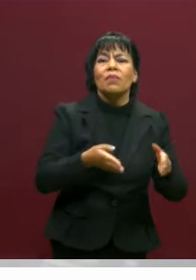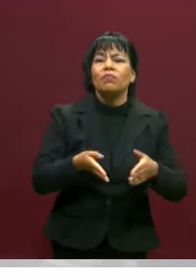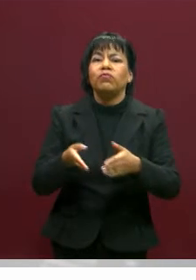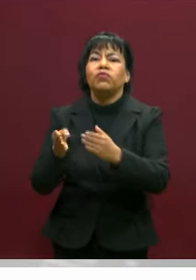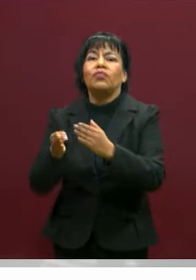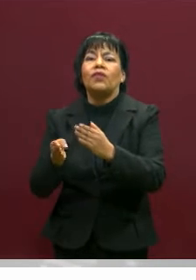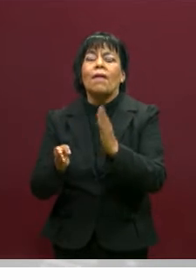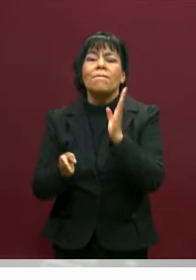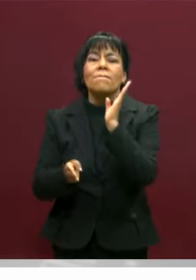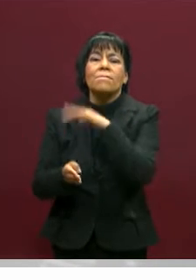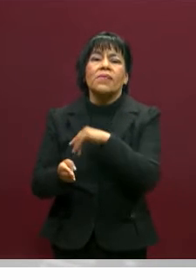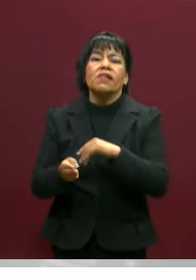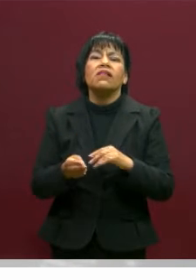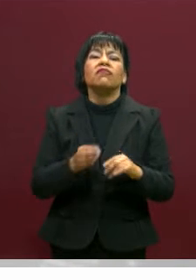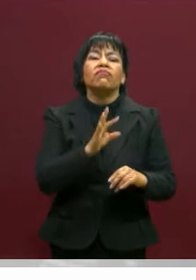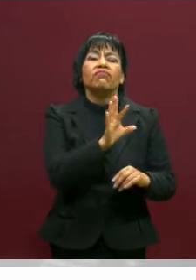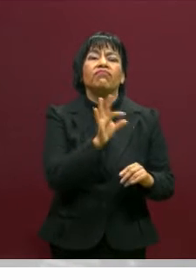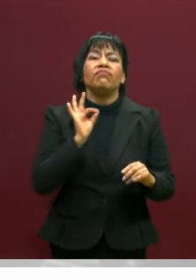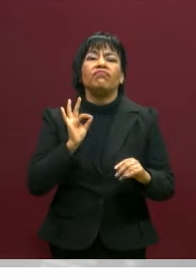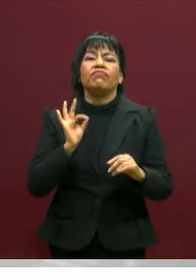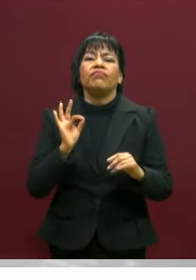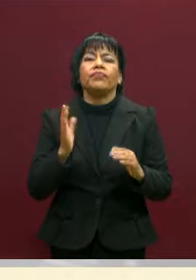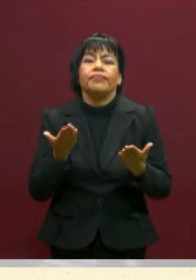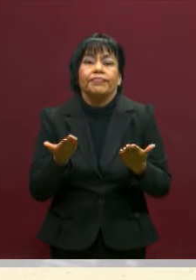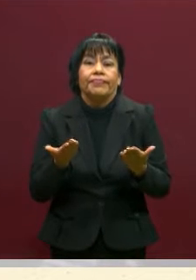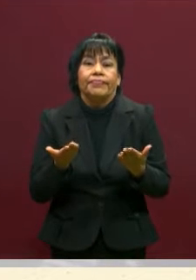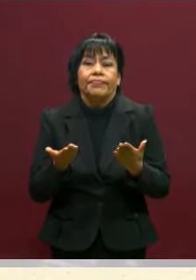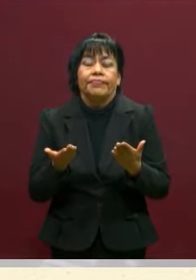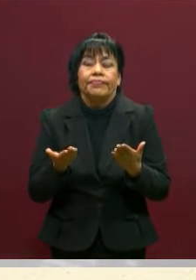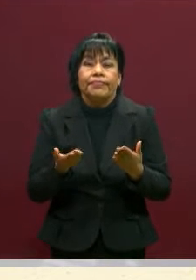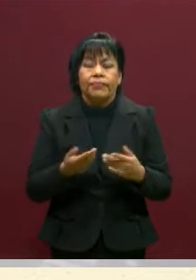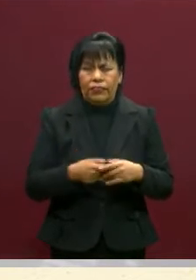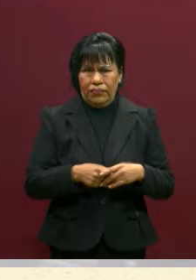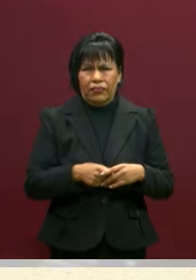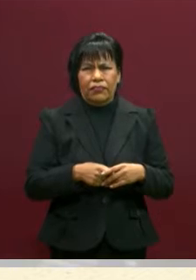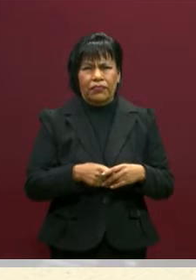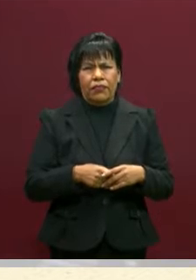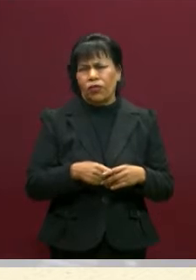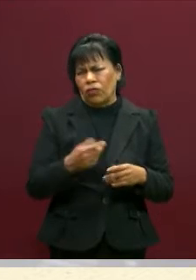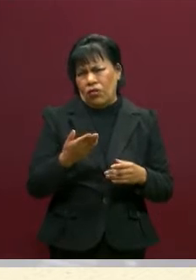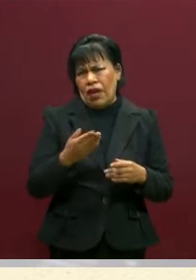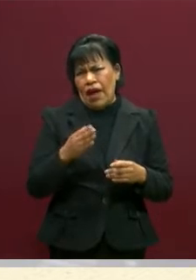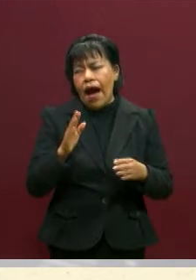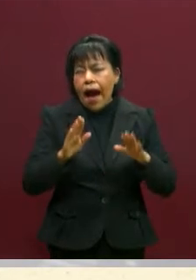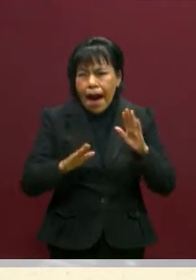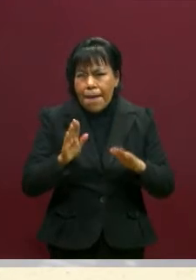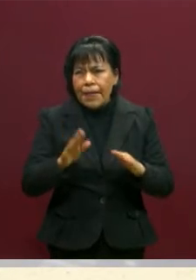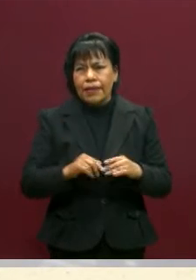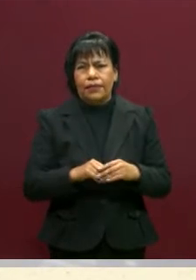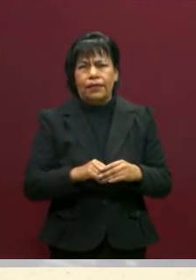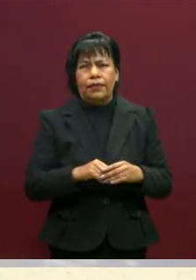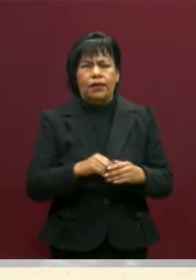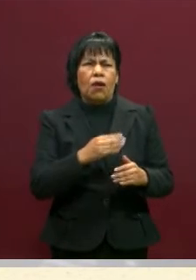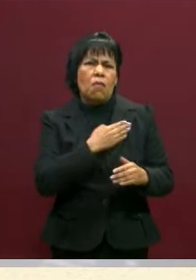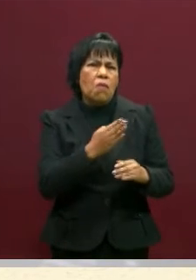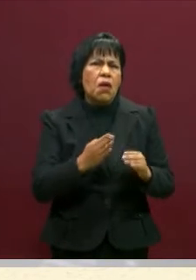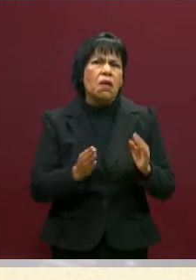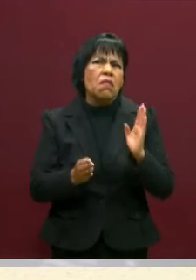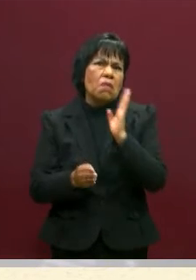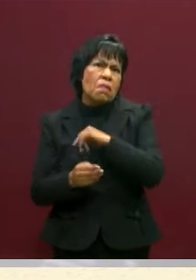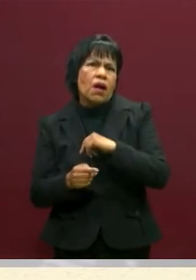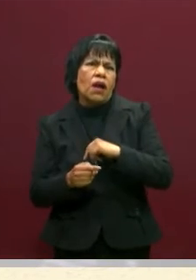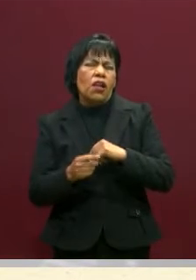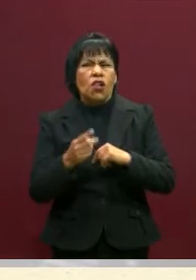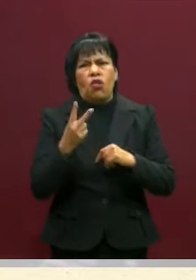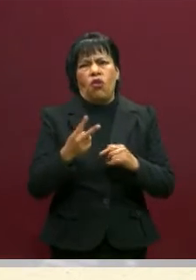es. Estas decisiones entre lo bueno y lo malo, a veces no es que sea tan bueno una cosa o mal a la otra. Sino que simplemente son